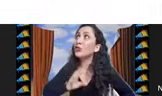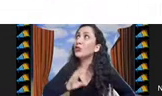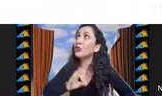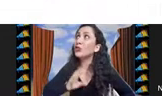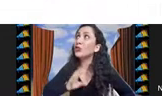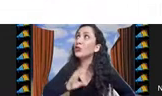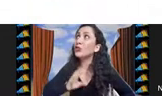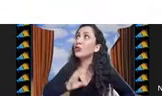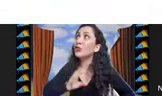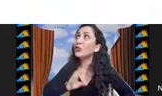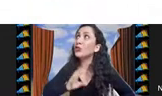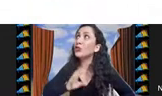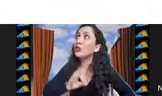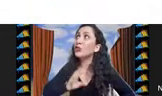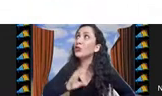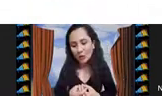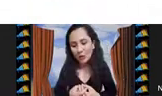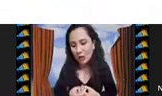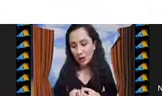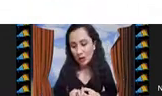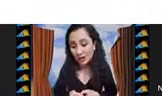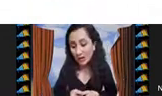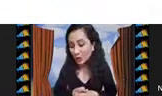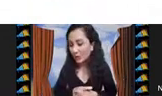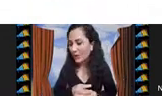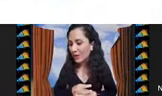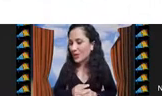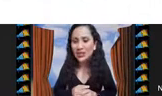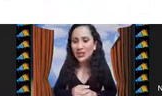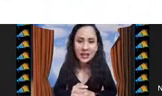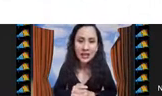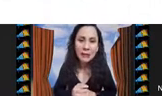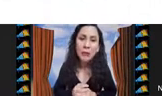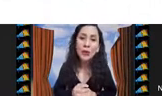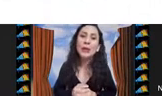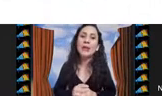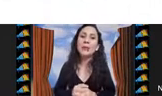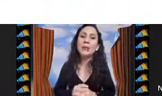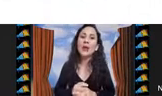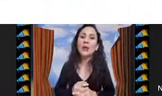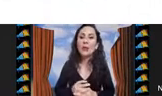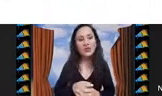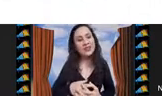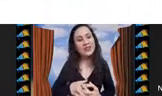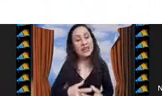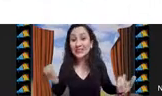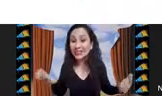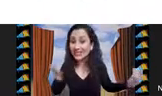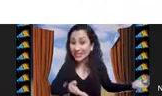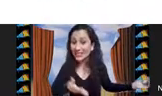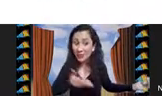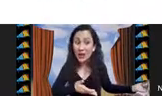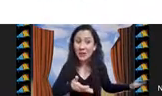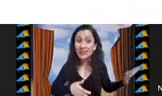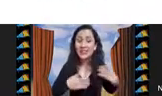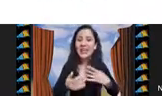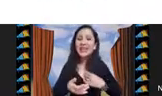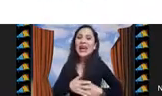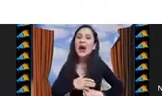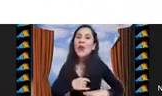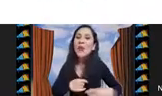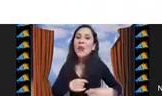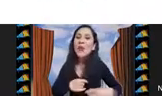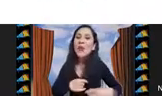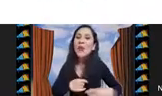del estudio que hicimos del algoritmo genético de la última versión si bien le va muy bien pero vemos en esas instancias nuevas